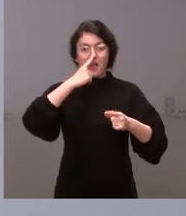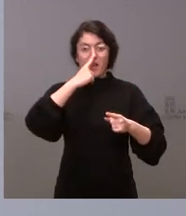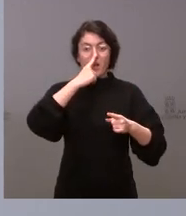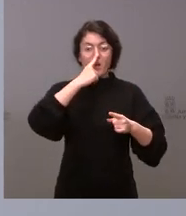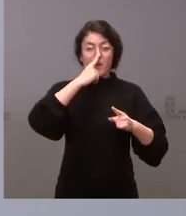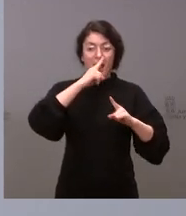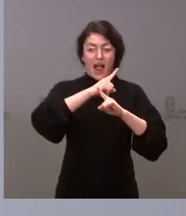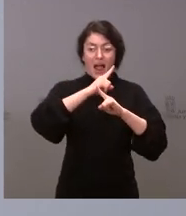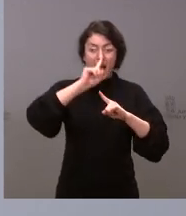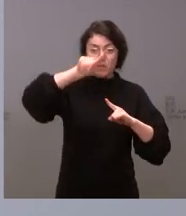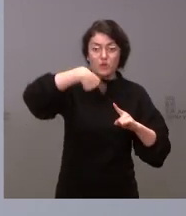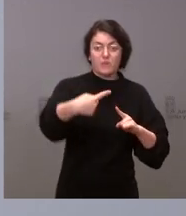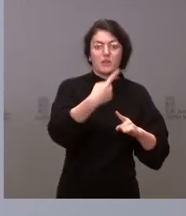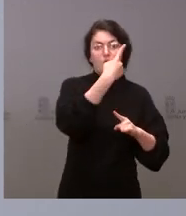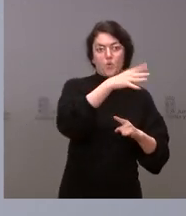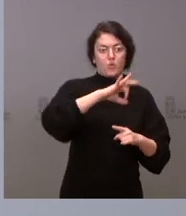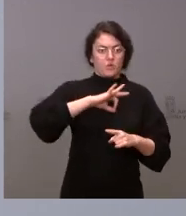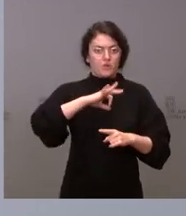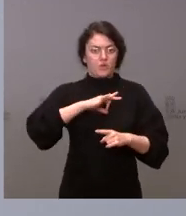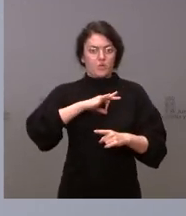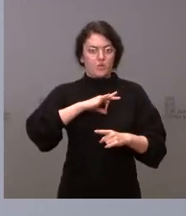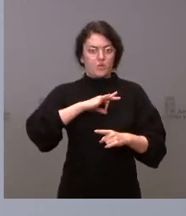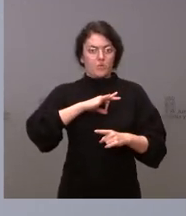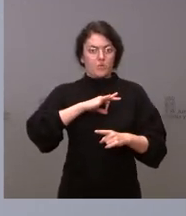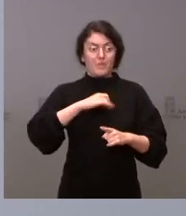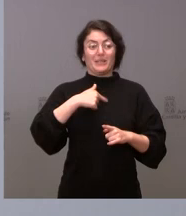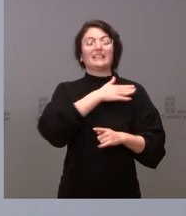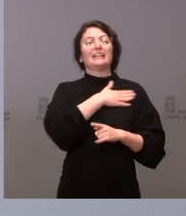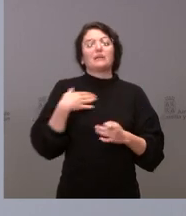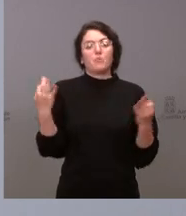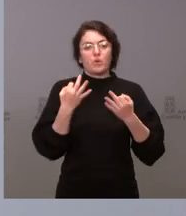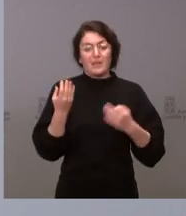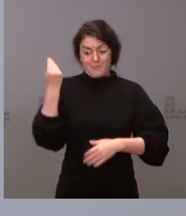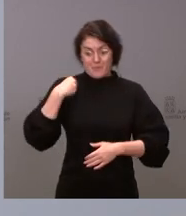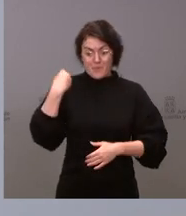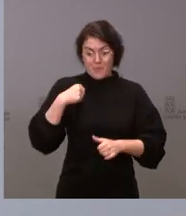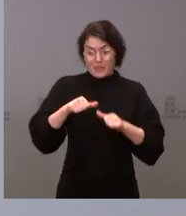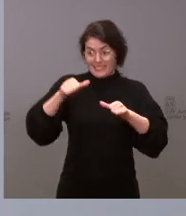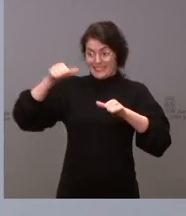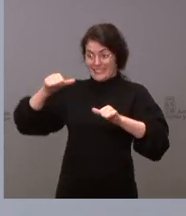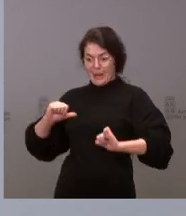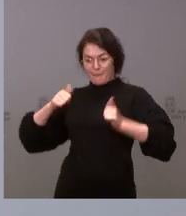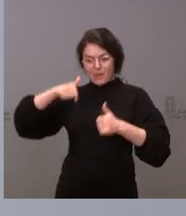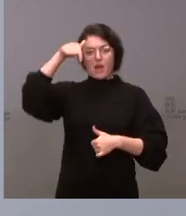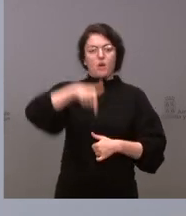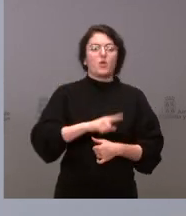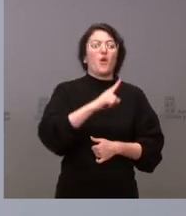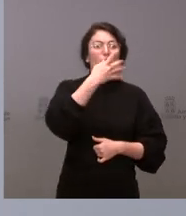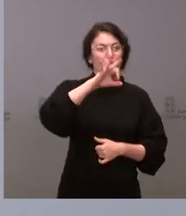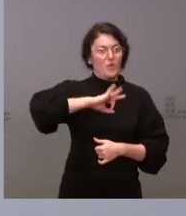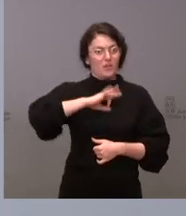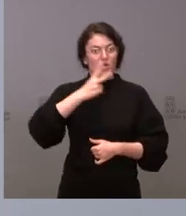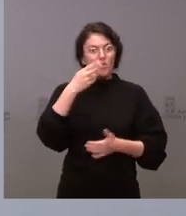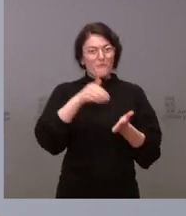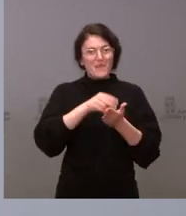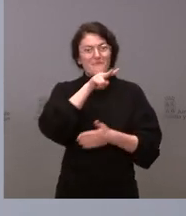es que la vigencia sea desde el 1 de enero del año 2022. Y, por tanto, ni siquiera sea una parte